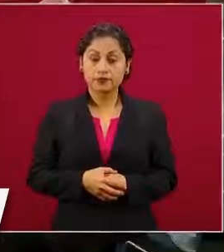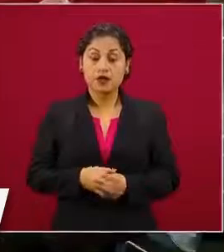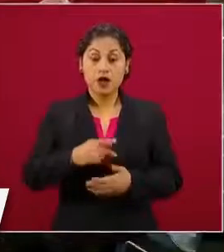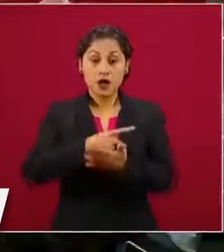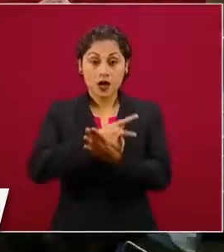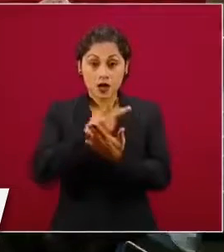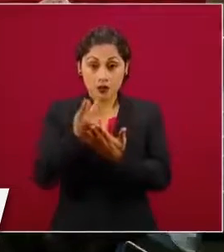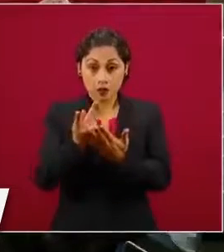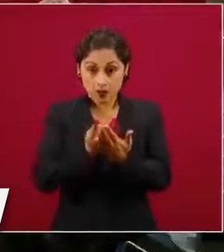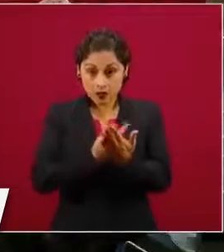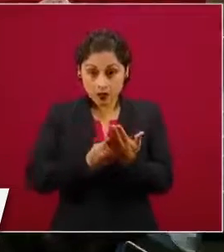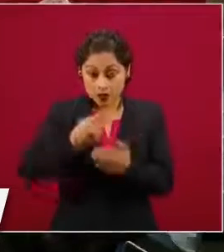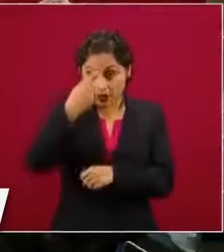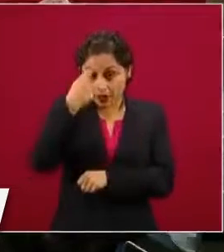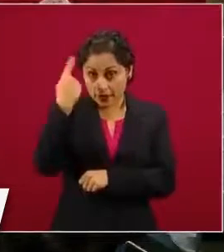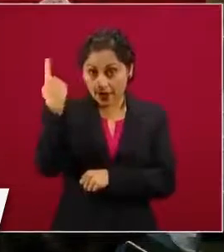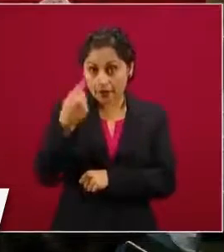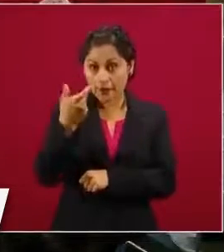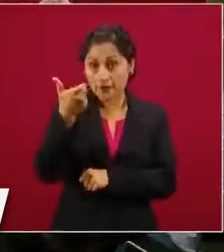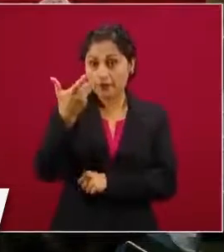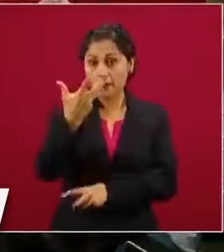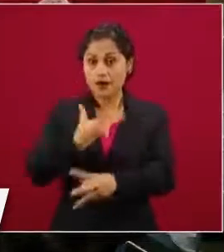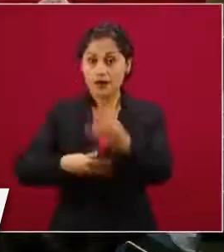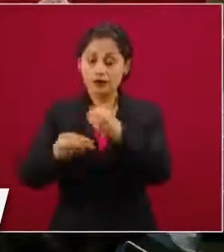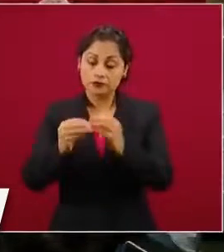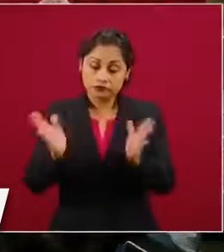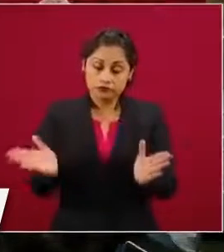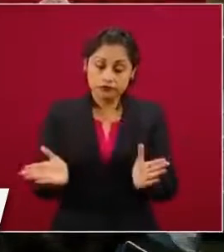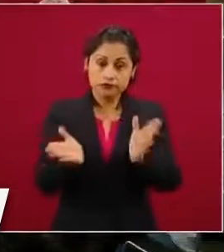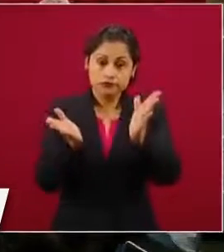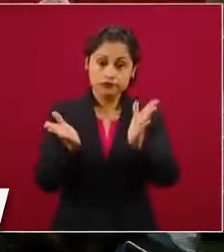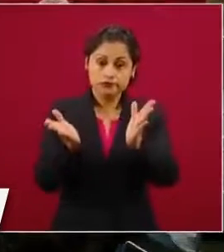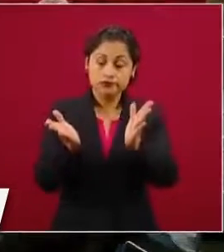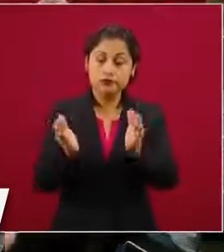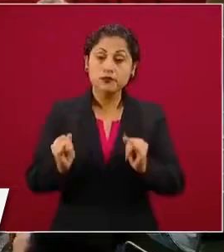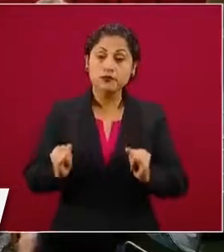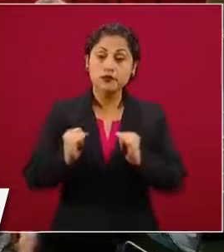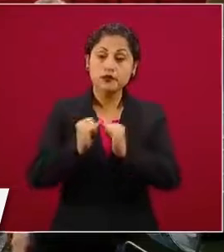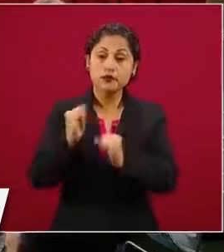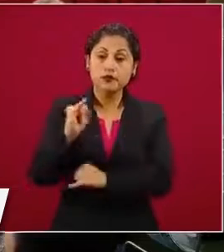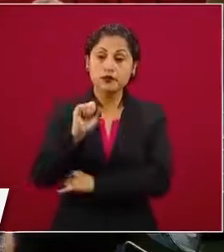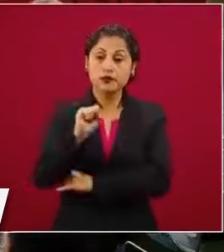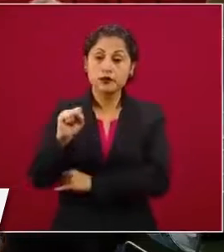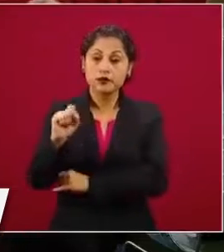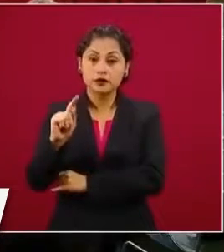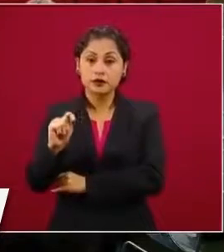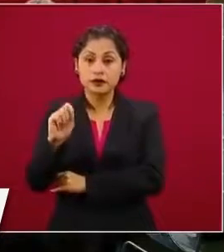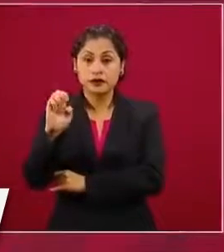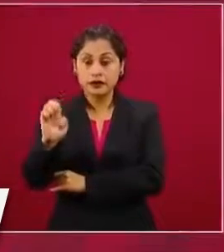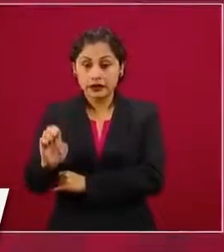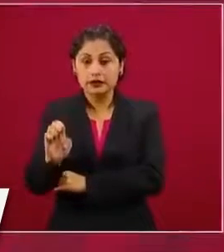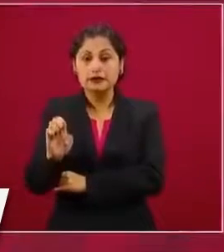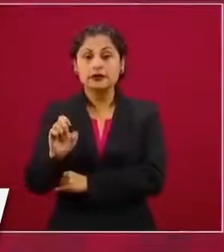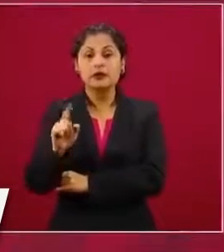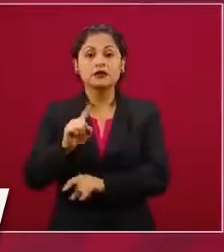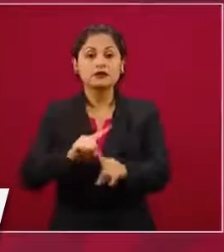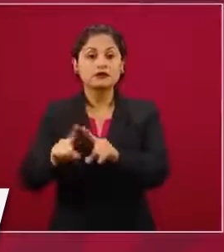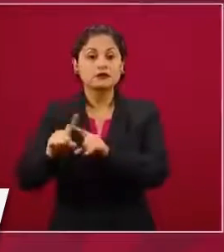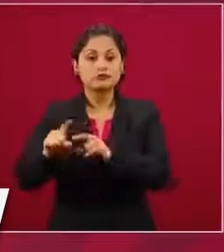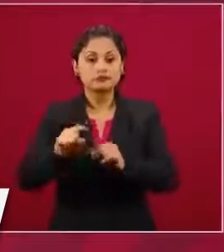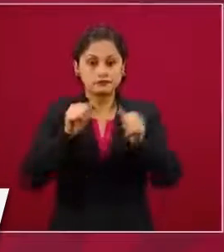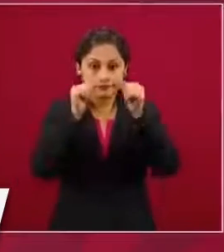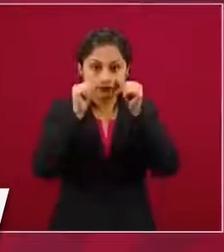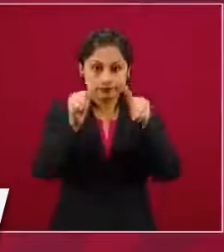anunciado hace un par de semanas, el Issste, el Instituto de Seguridad y Servicios Sociales para Trabajadores del Estado, pone a